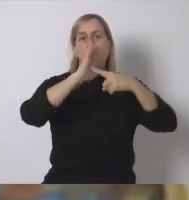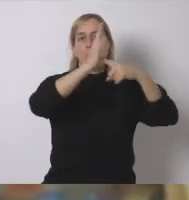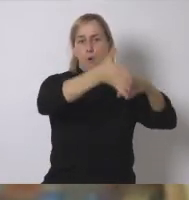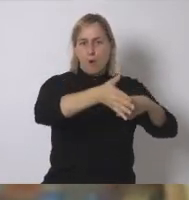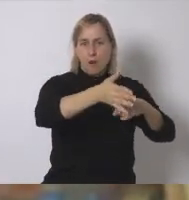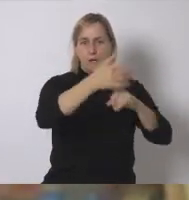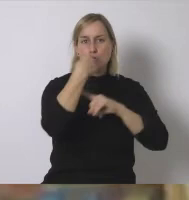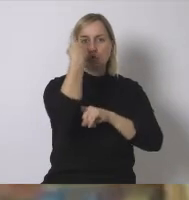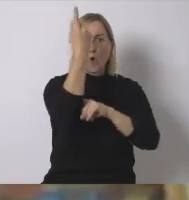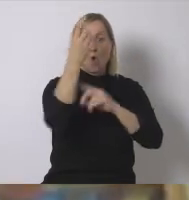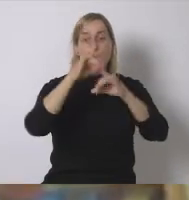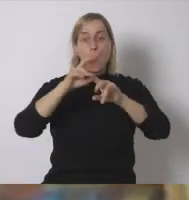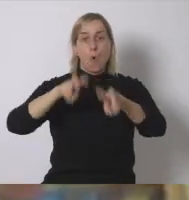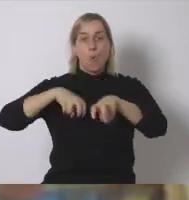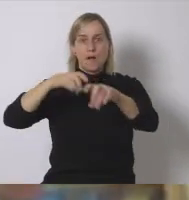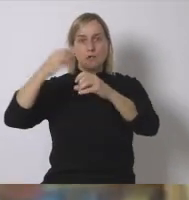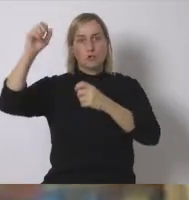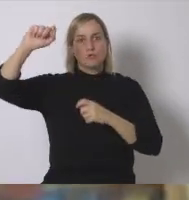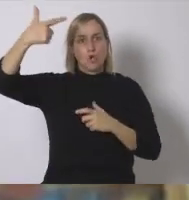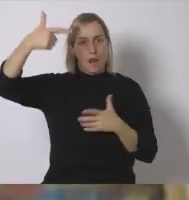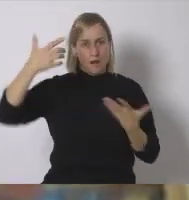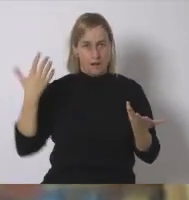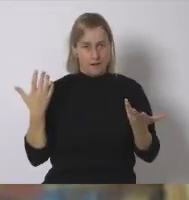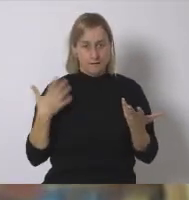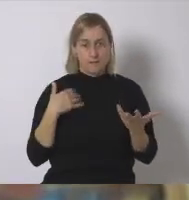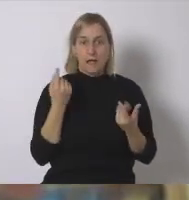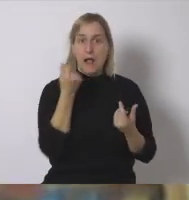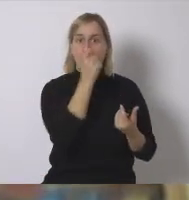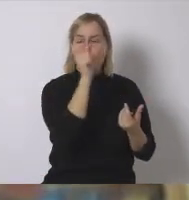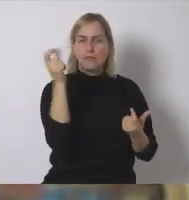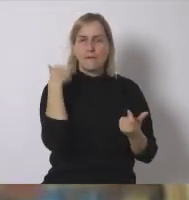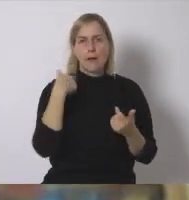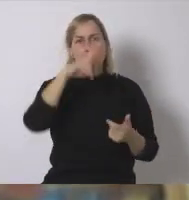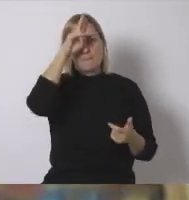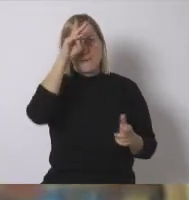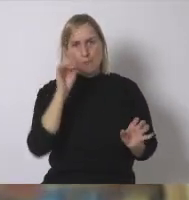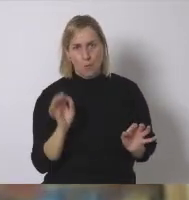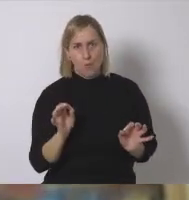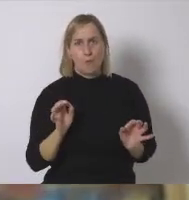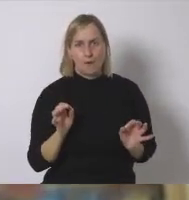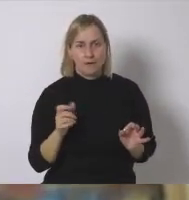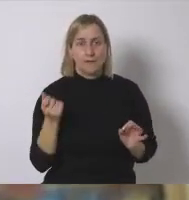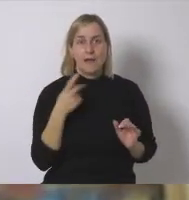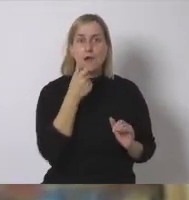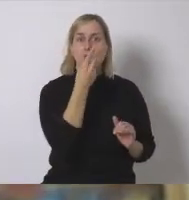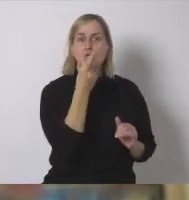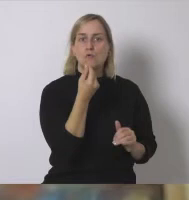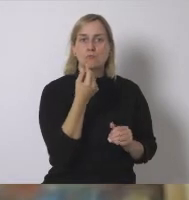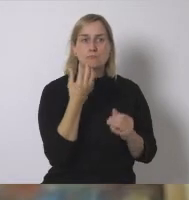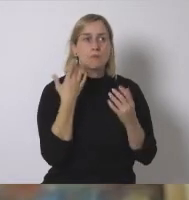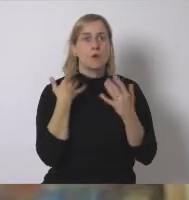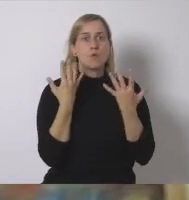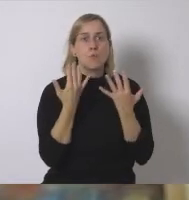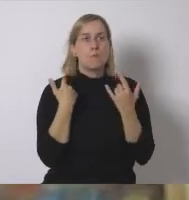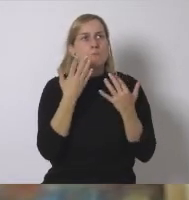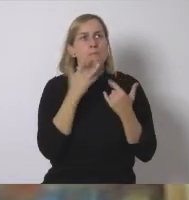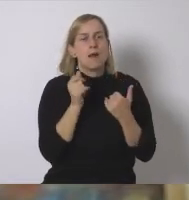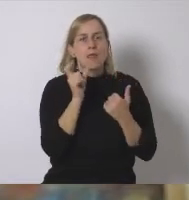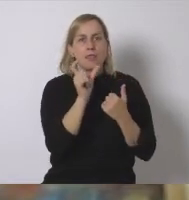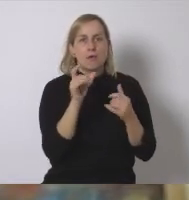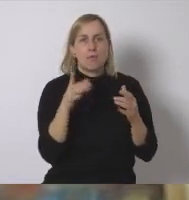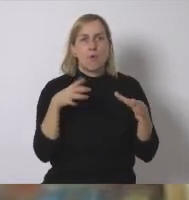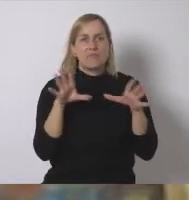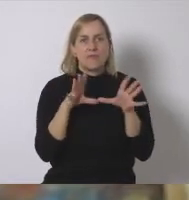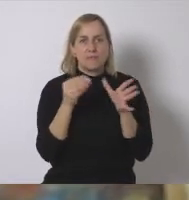poner huertos solares hay cifras por ahí que ya me preocupan cifras donde parece que el precio se está aumentando diez